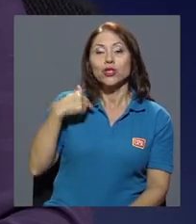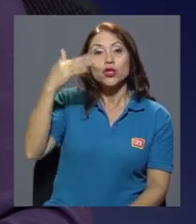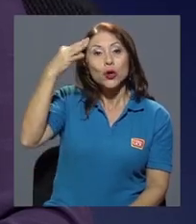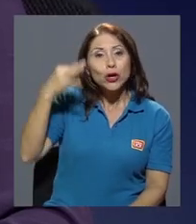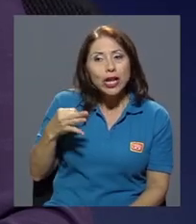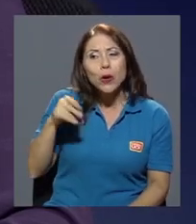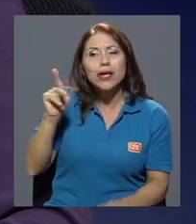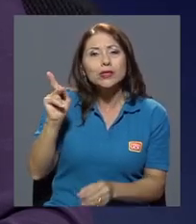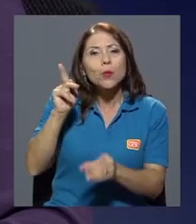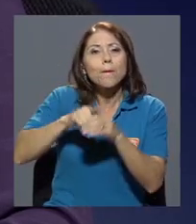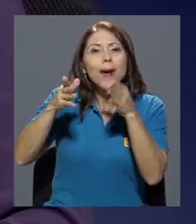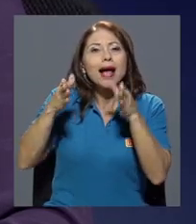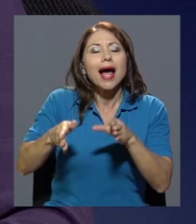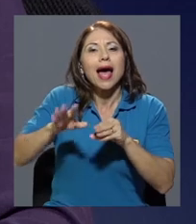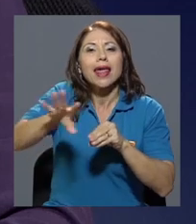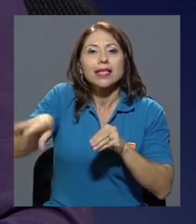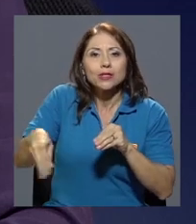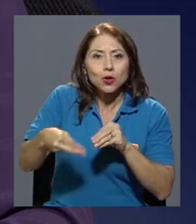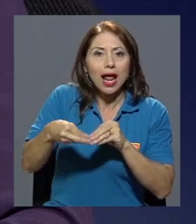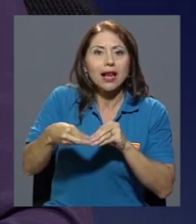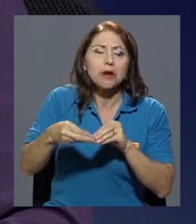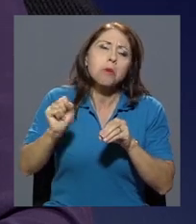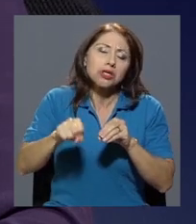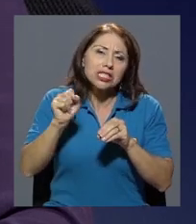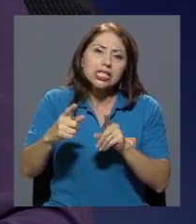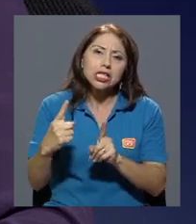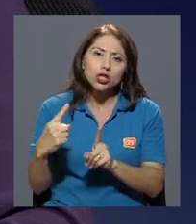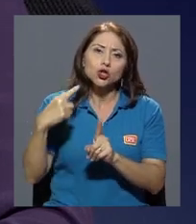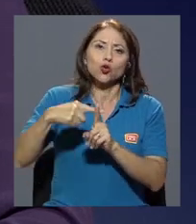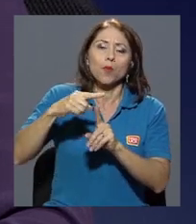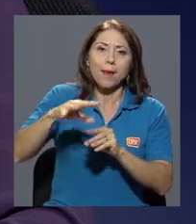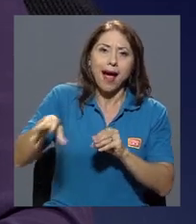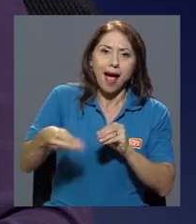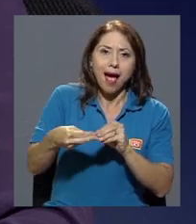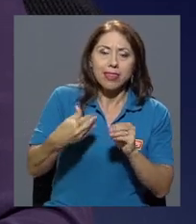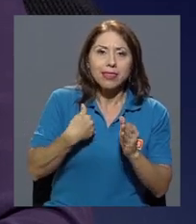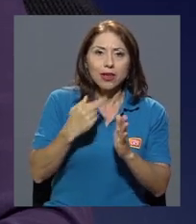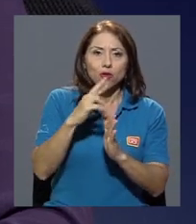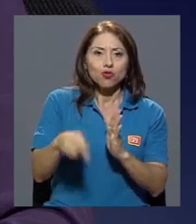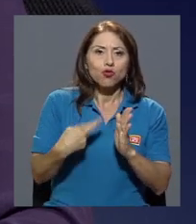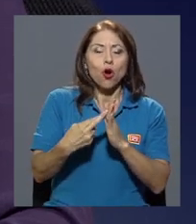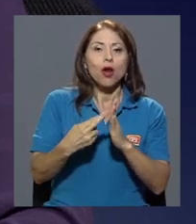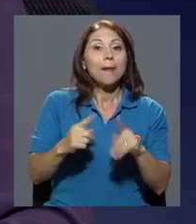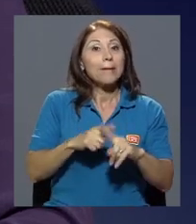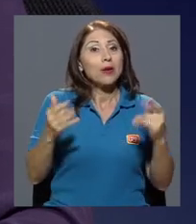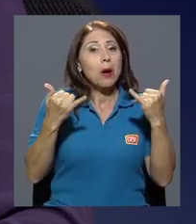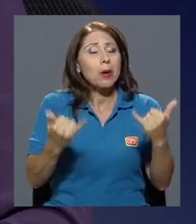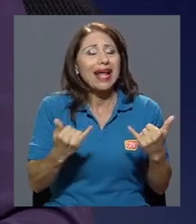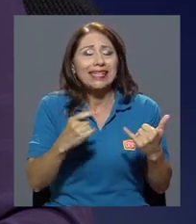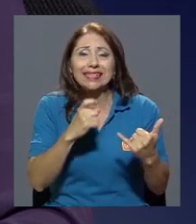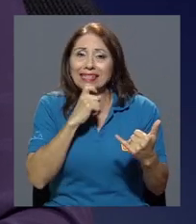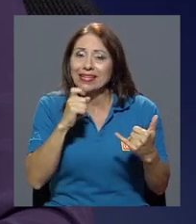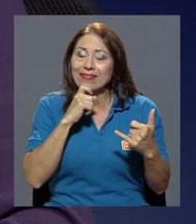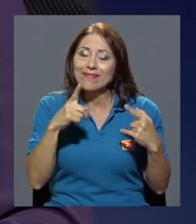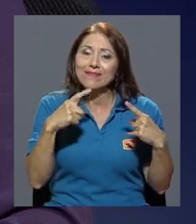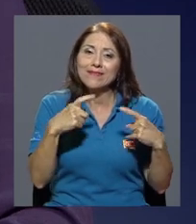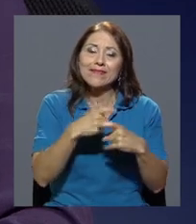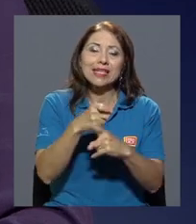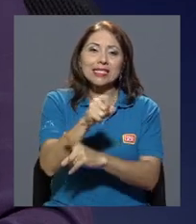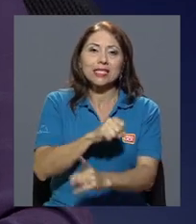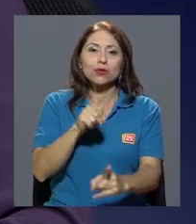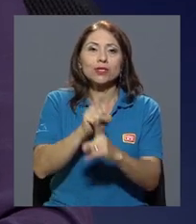me parece que es un actor adicional, me parece que suma por supuesto y tiene un rol, pero indudablemente la crisis es tan compleja